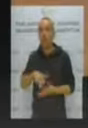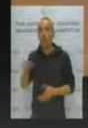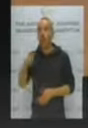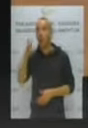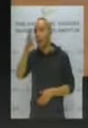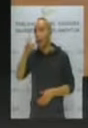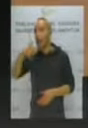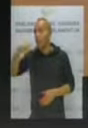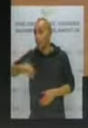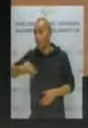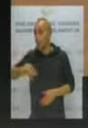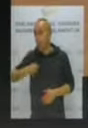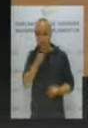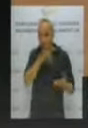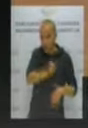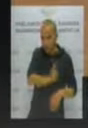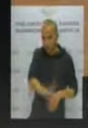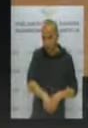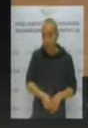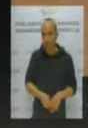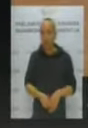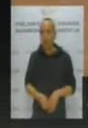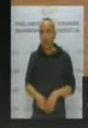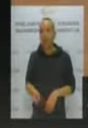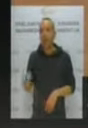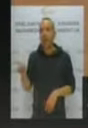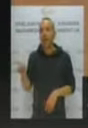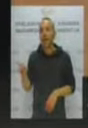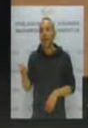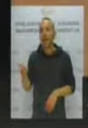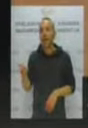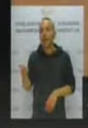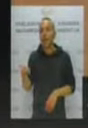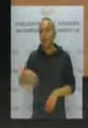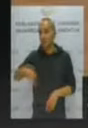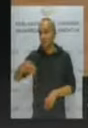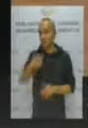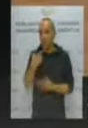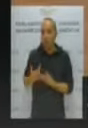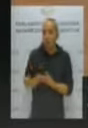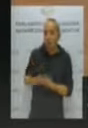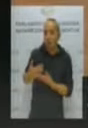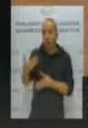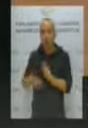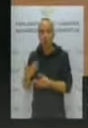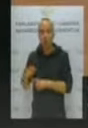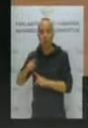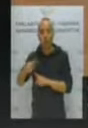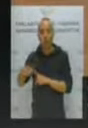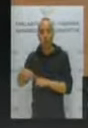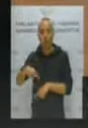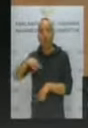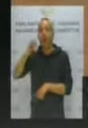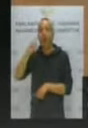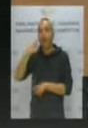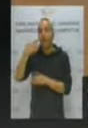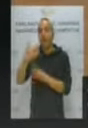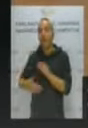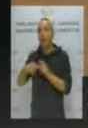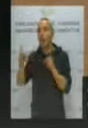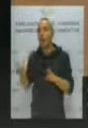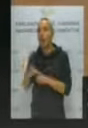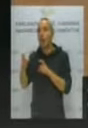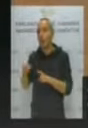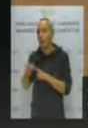denuncia era cierta, ni informaron cuando realmente con sus propias comprobaciones habían detectado que había un fallo informático